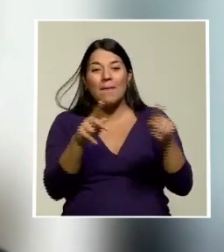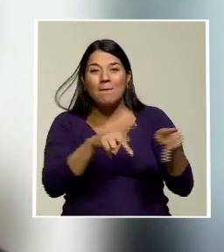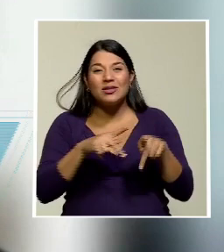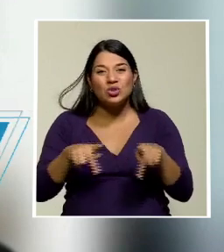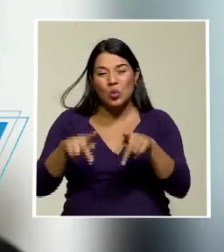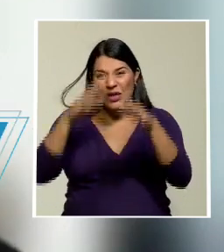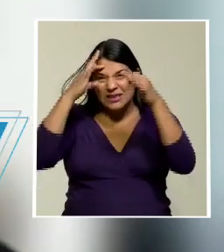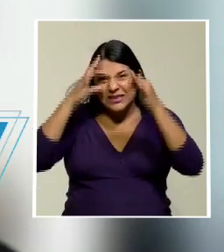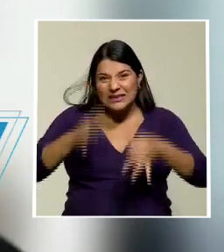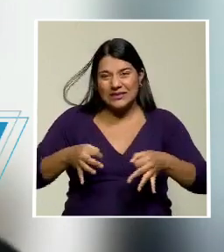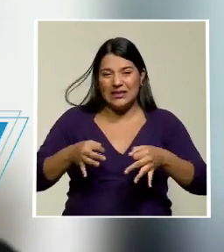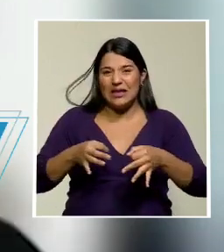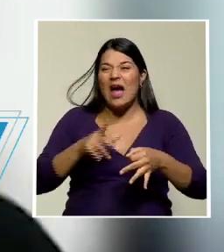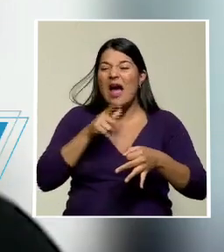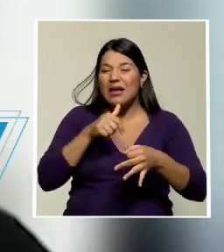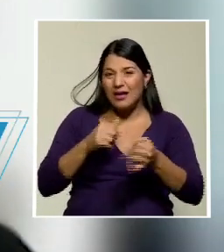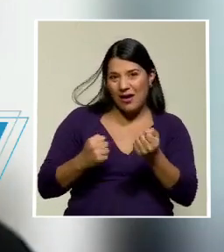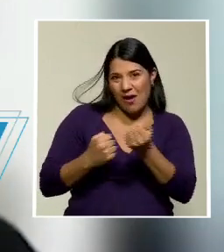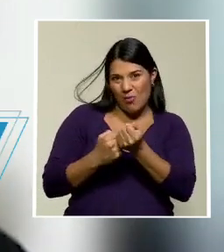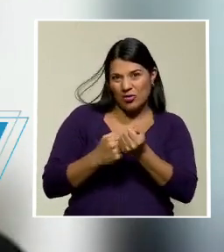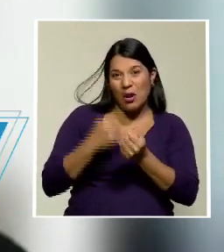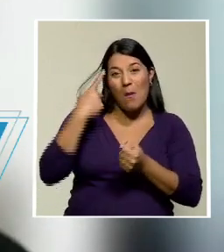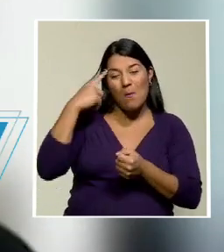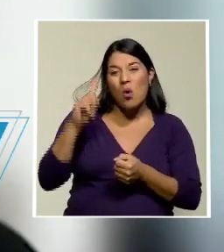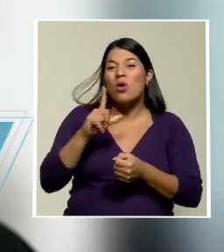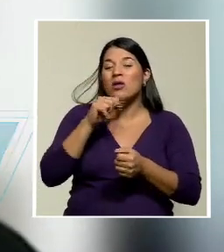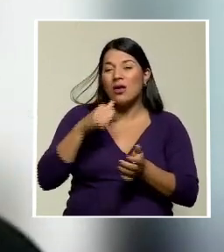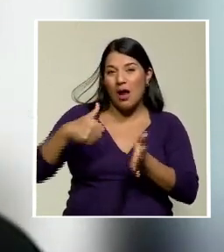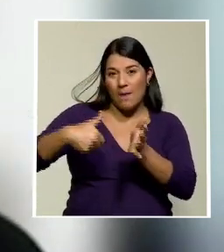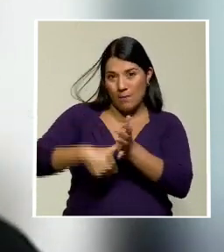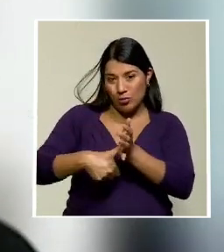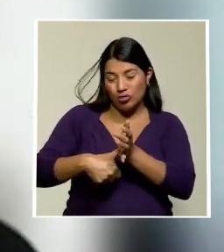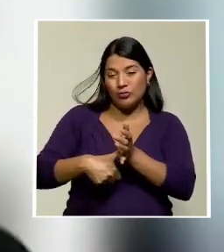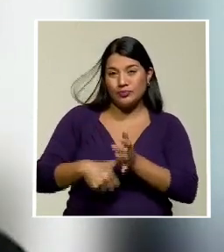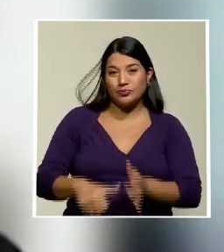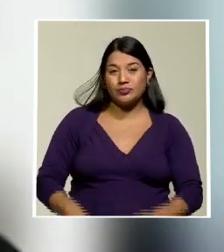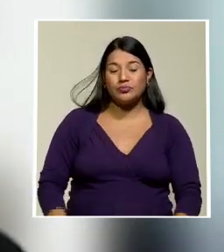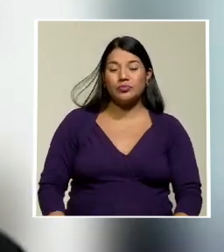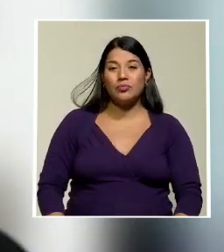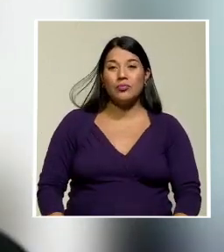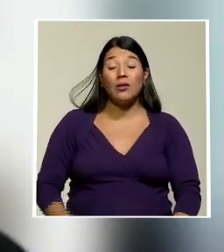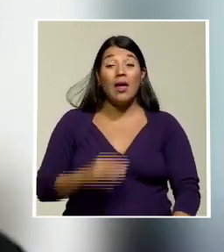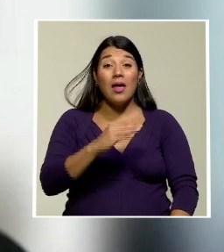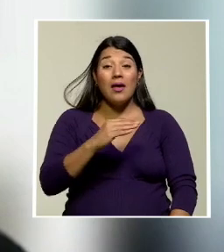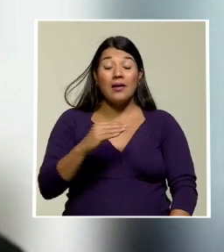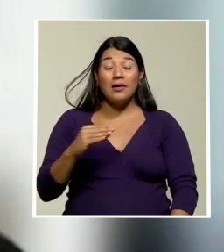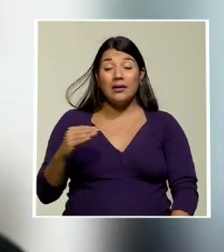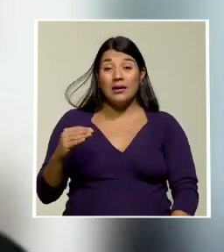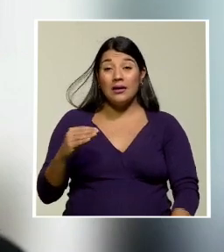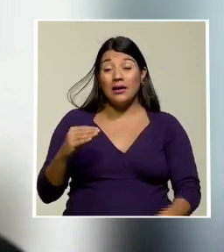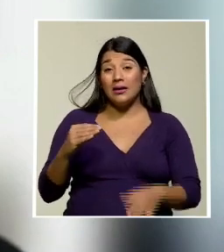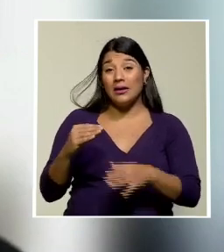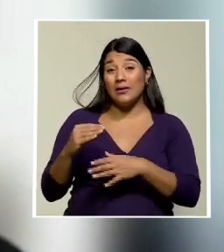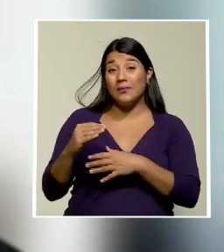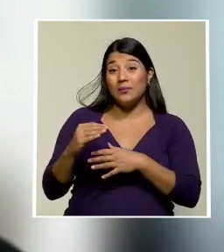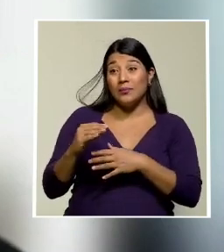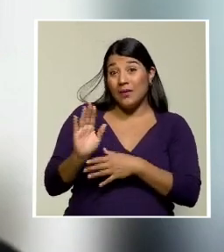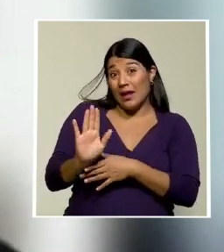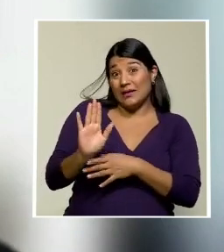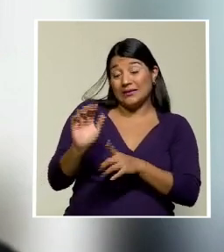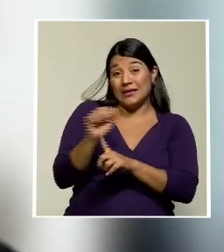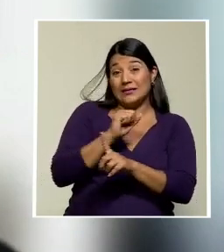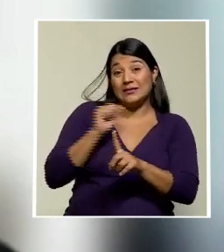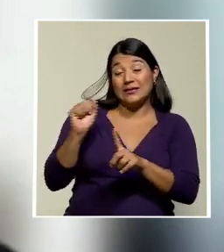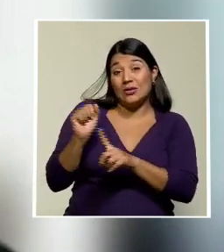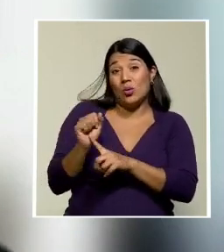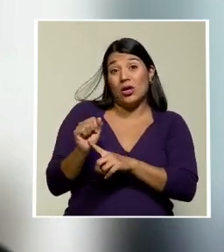Y en este caso, bueno, la campaña y los partidos políticos, específicamente, en donde ese es el panorama al que